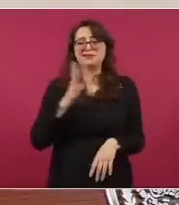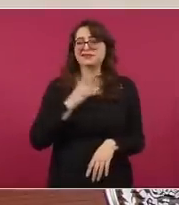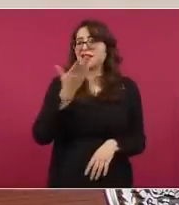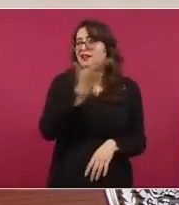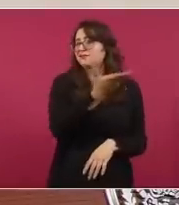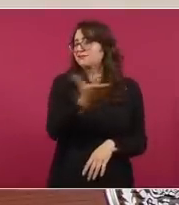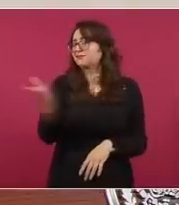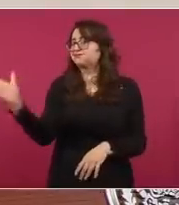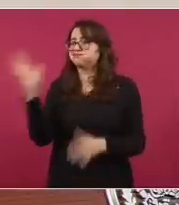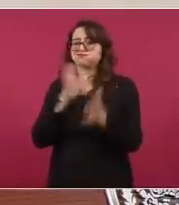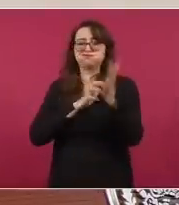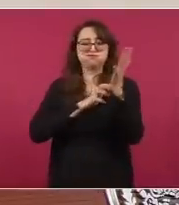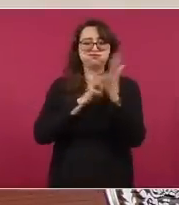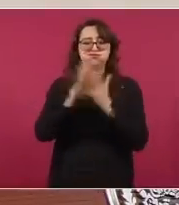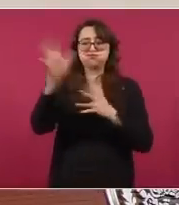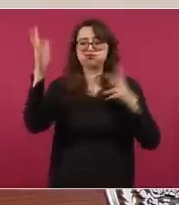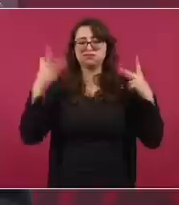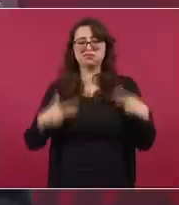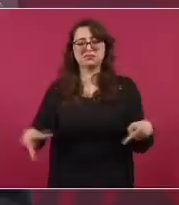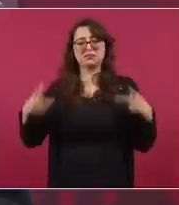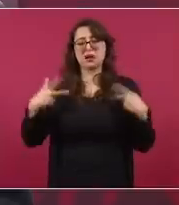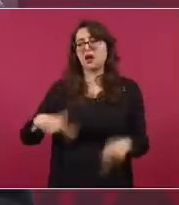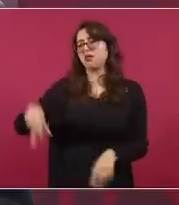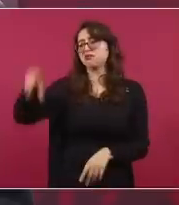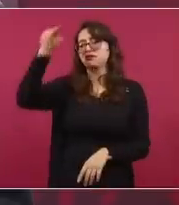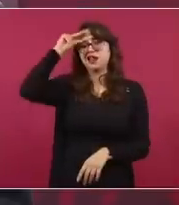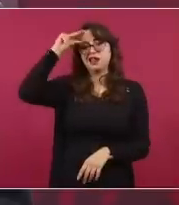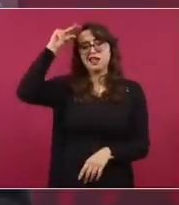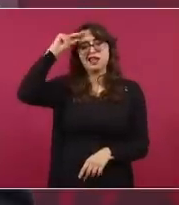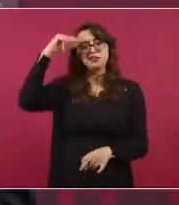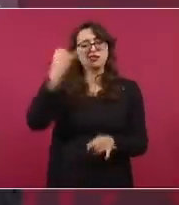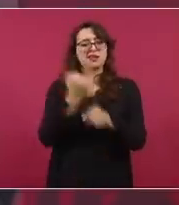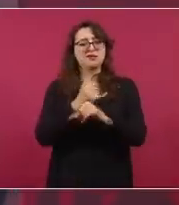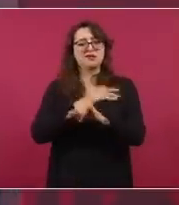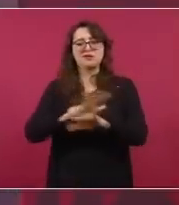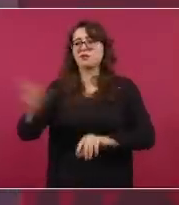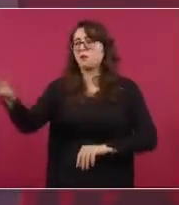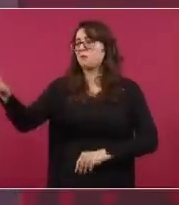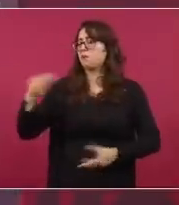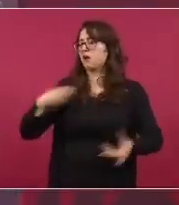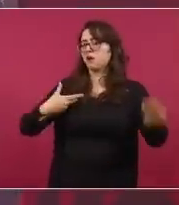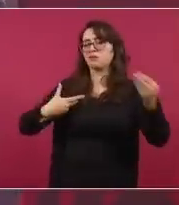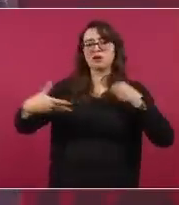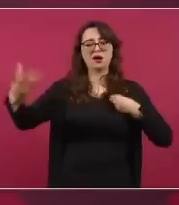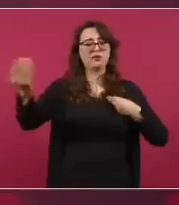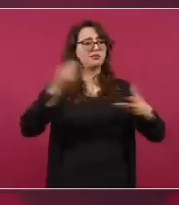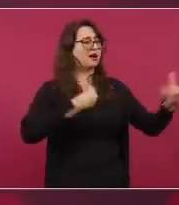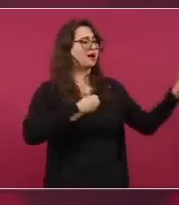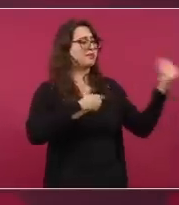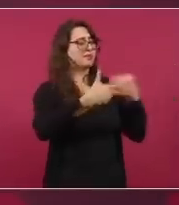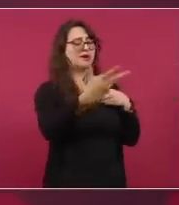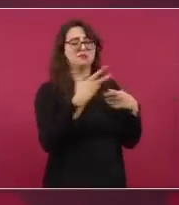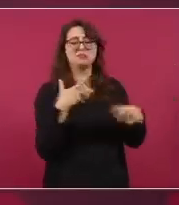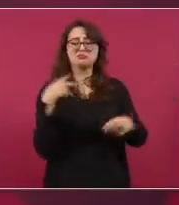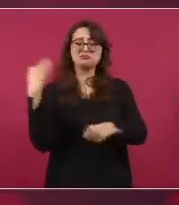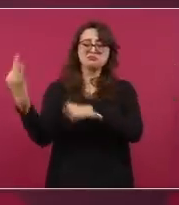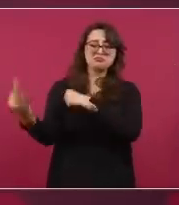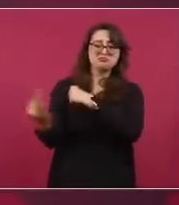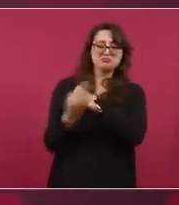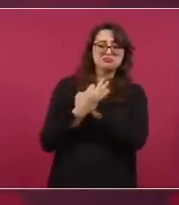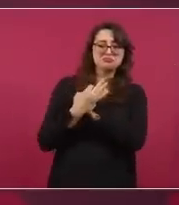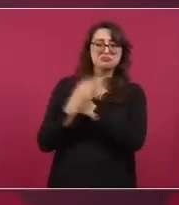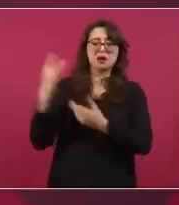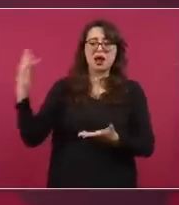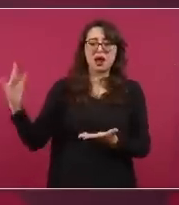Millones de mexicanos que apoyan, que respaldan esta